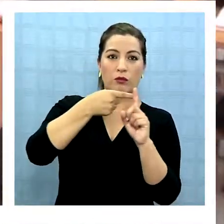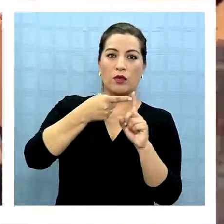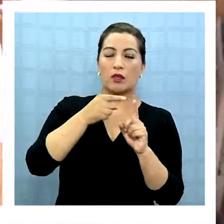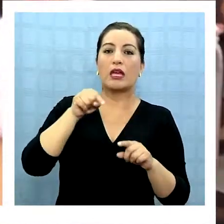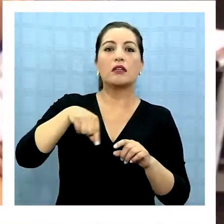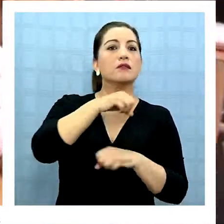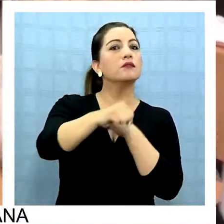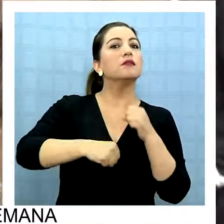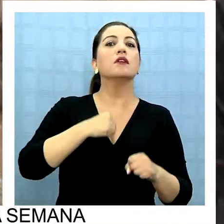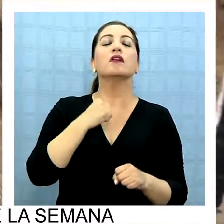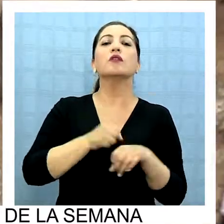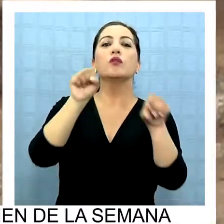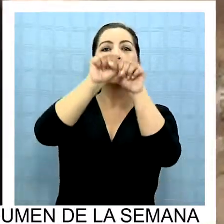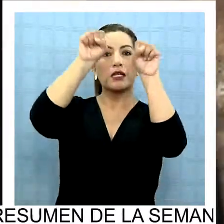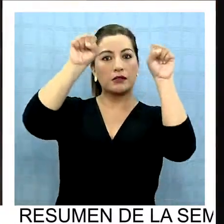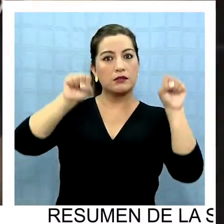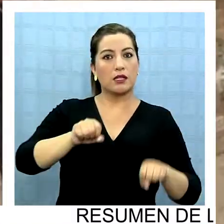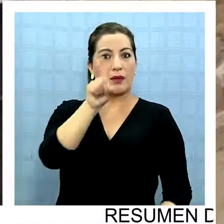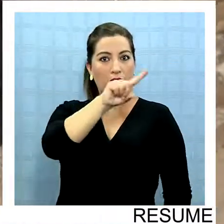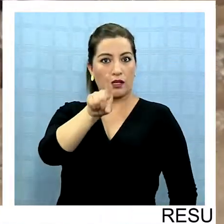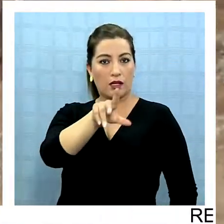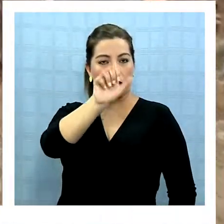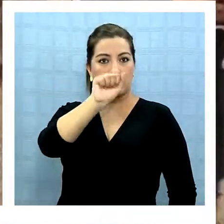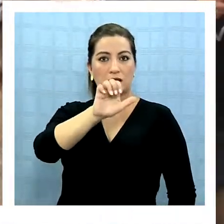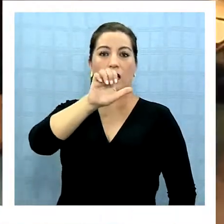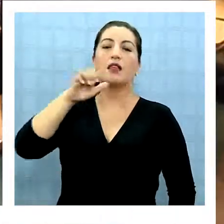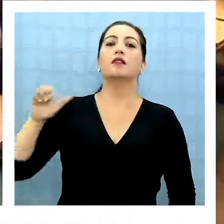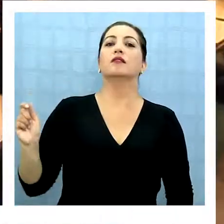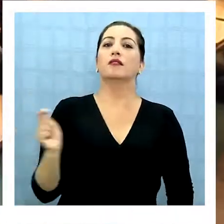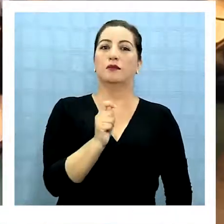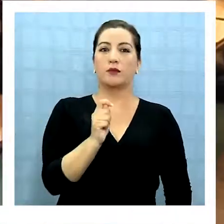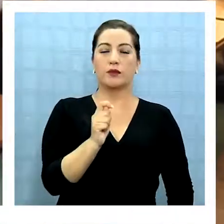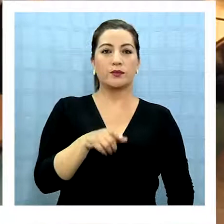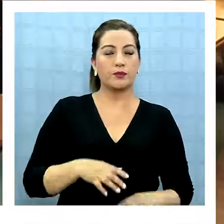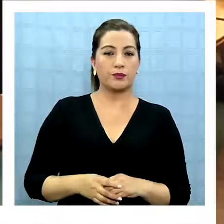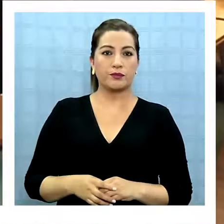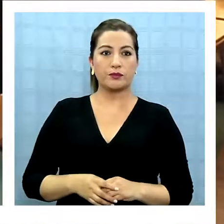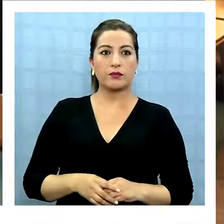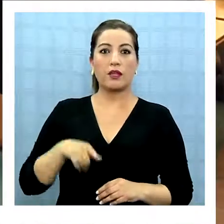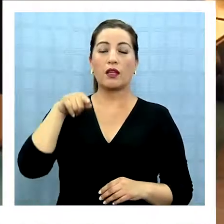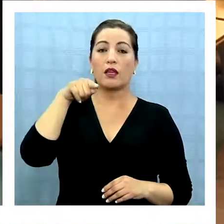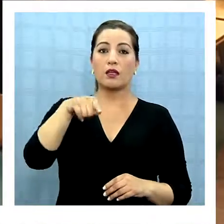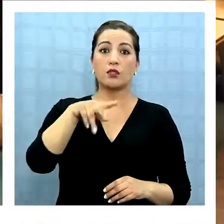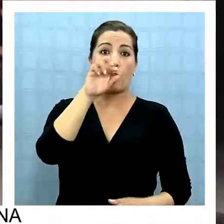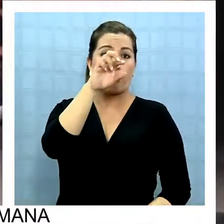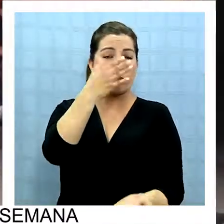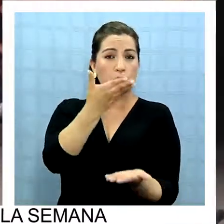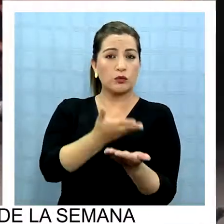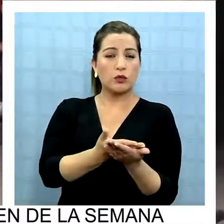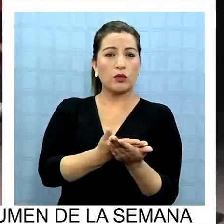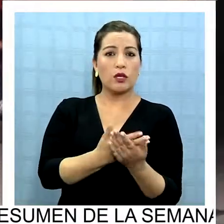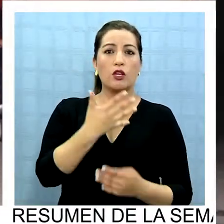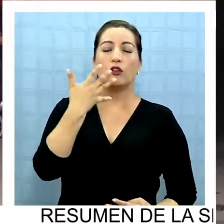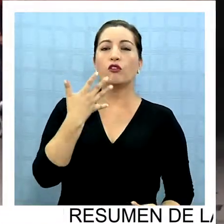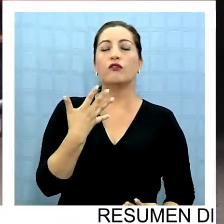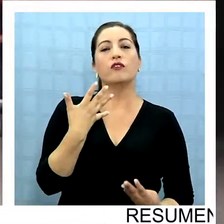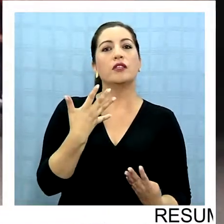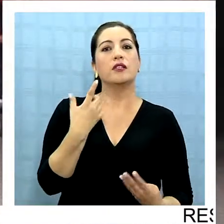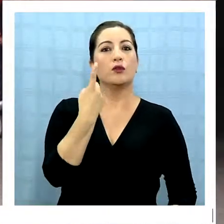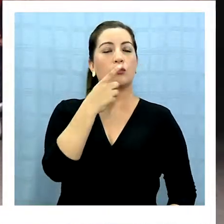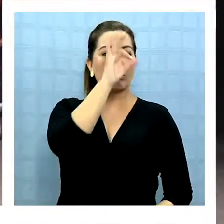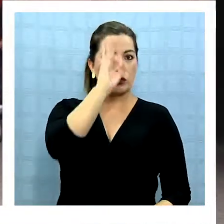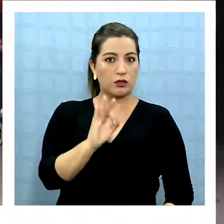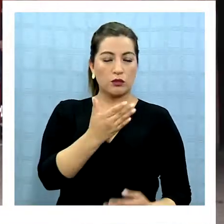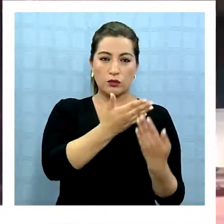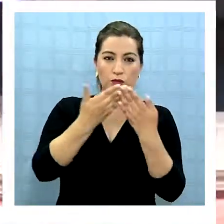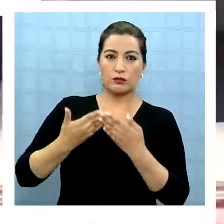que son los que este año están en el sistema de postulación de Tarapacá. En la etapa de postulación, el 91% de